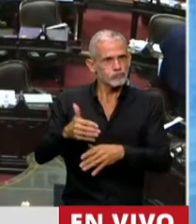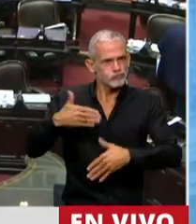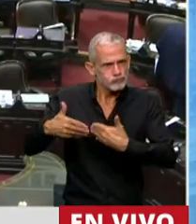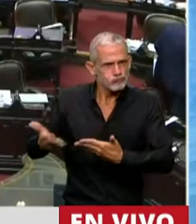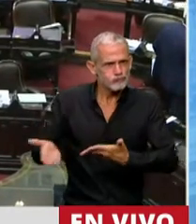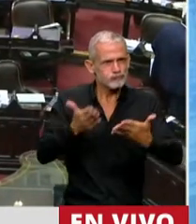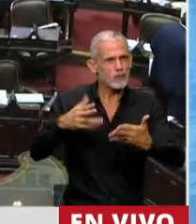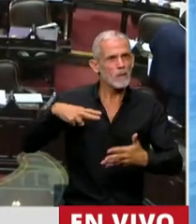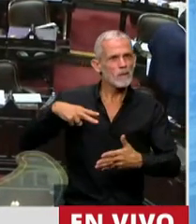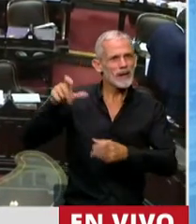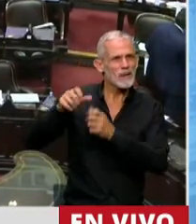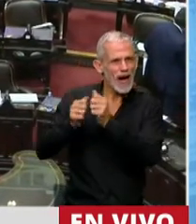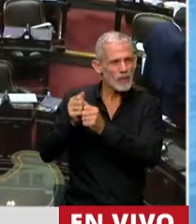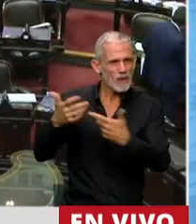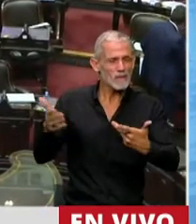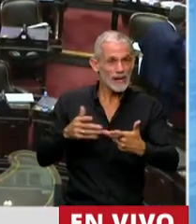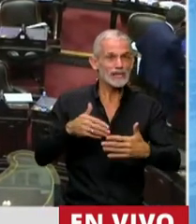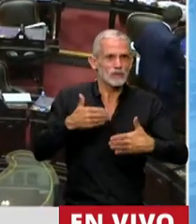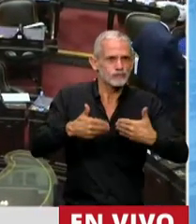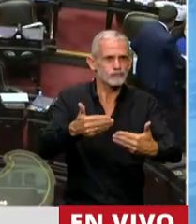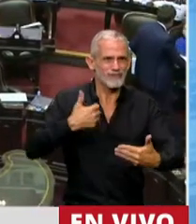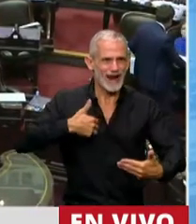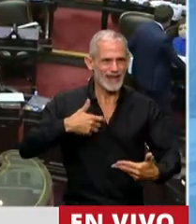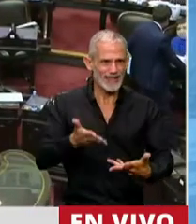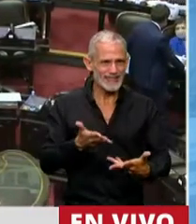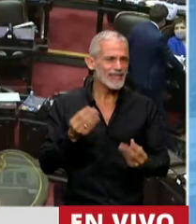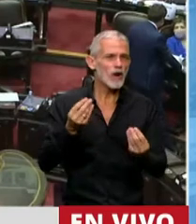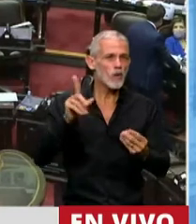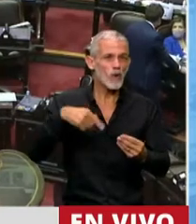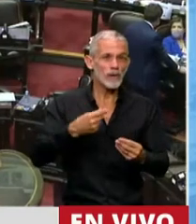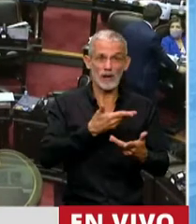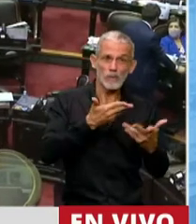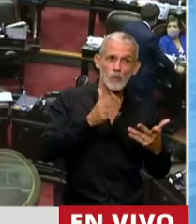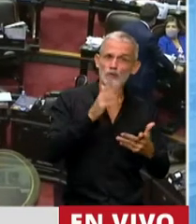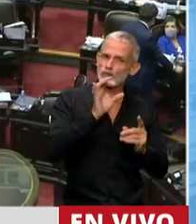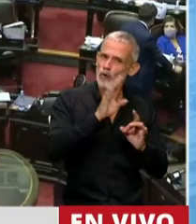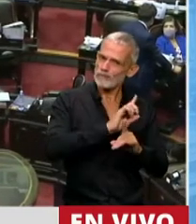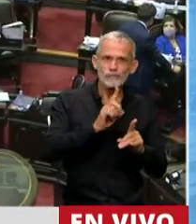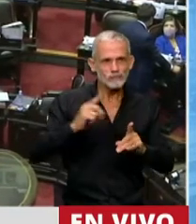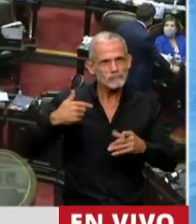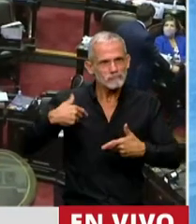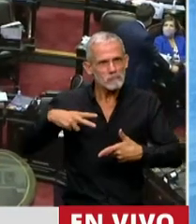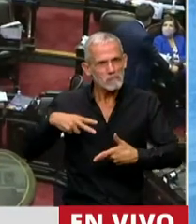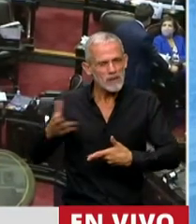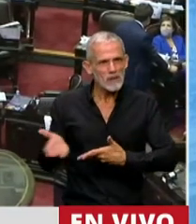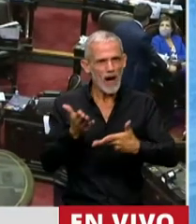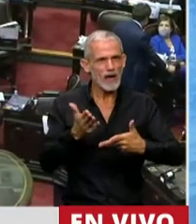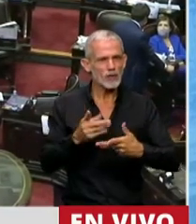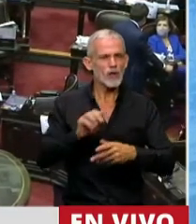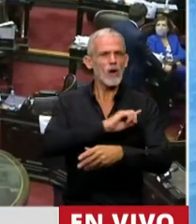desarrollo productivo, del desarrollo económico de nuestra Argentina. Es nuevamente empoderar a la ciudadanía